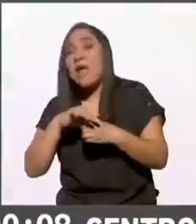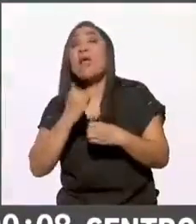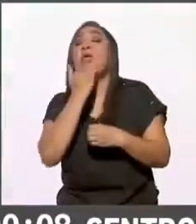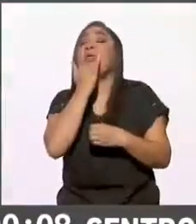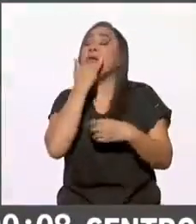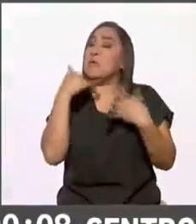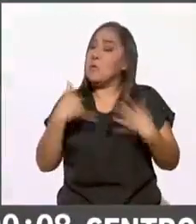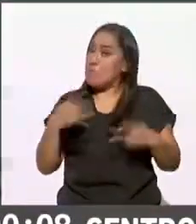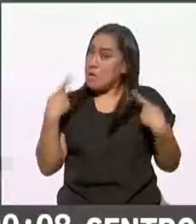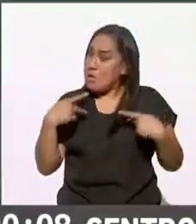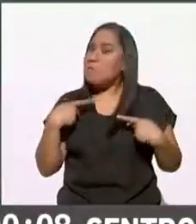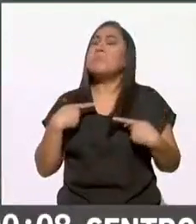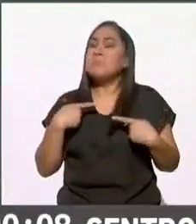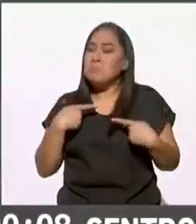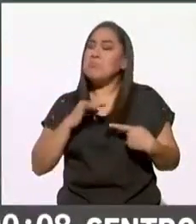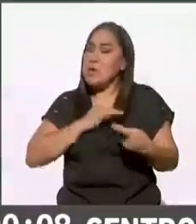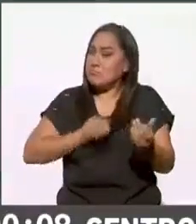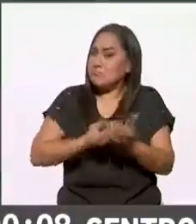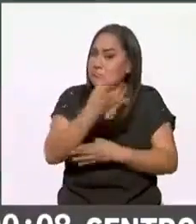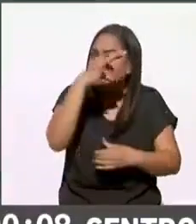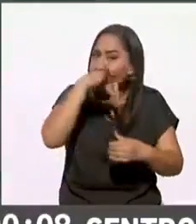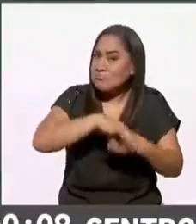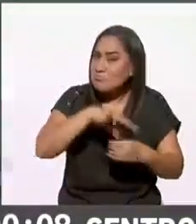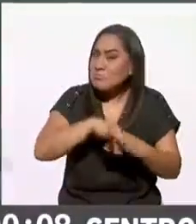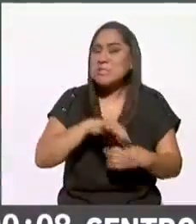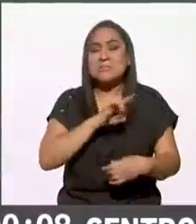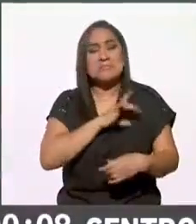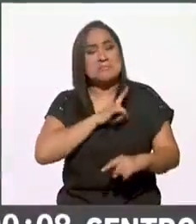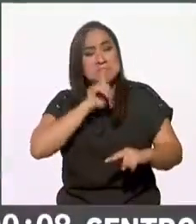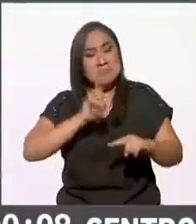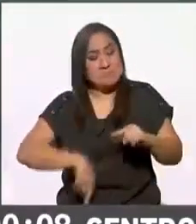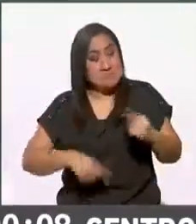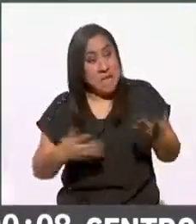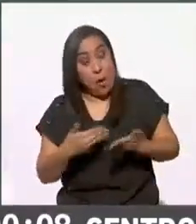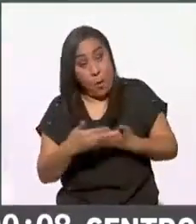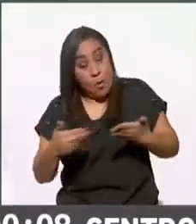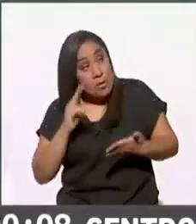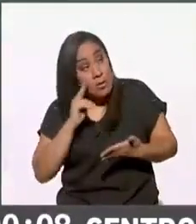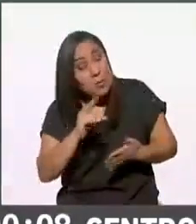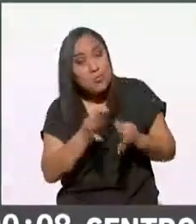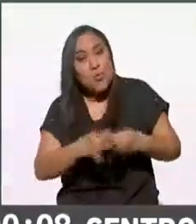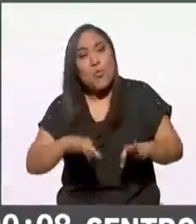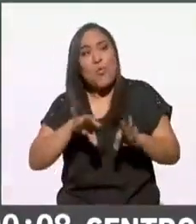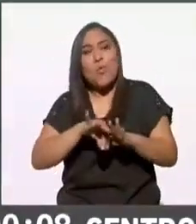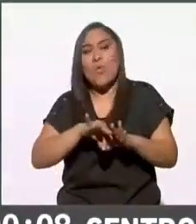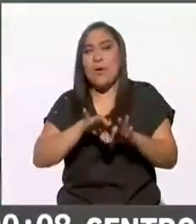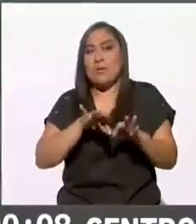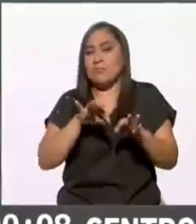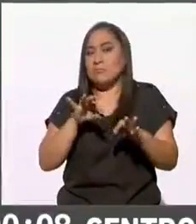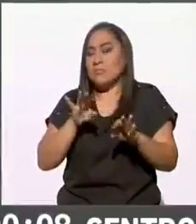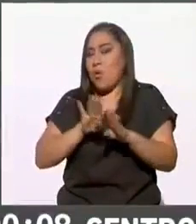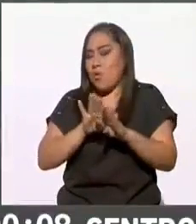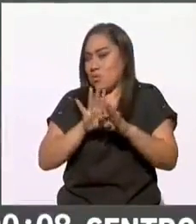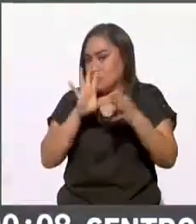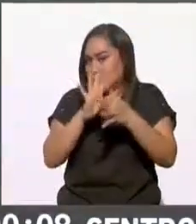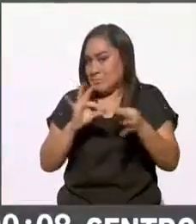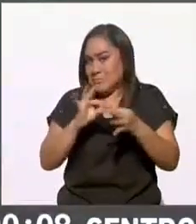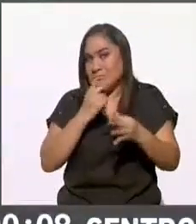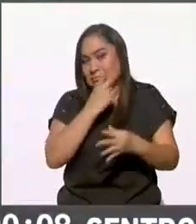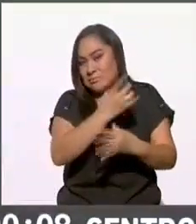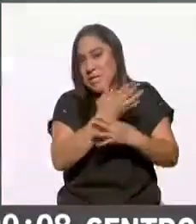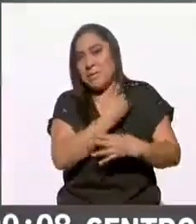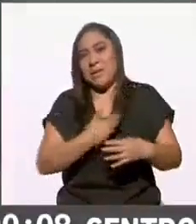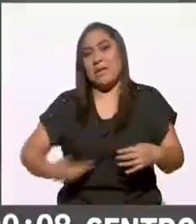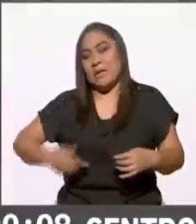salió a vencer el miedo y algo pues muy destacado justamente son los resultados que decía el consejero presidente Lorenzo